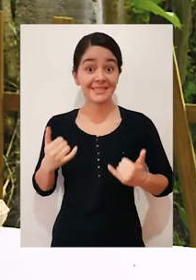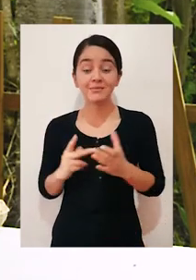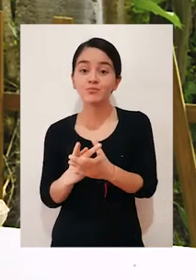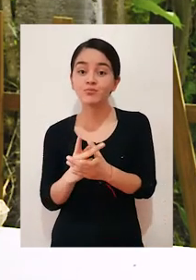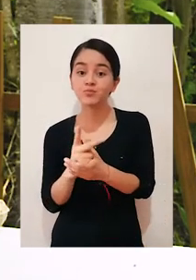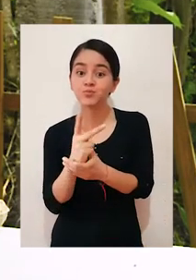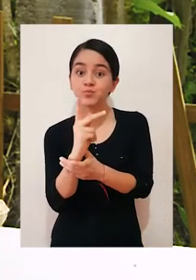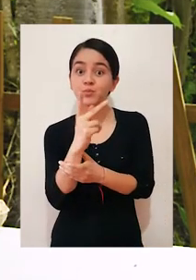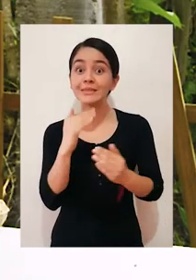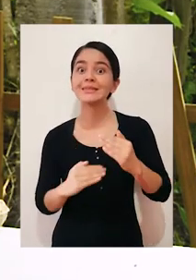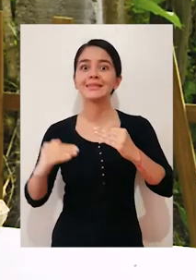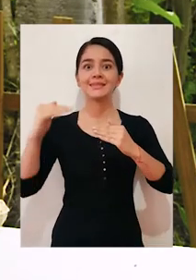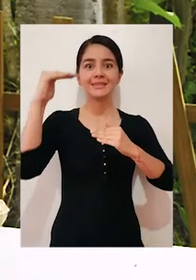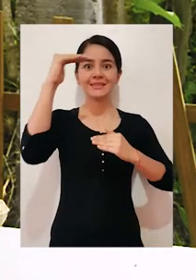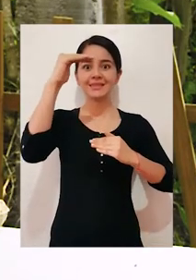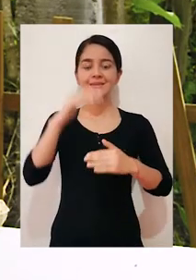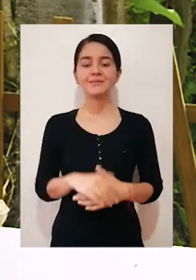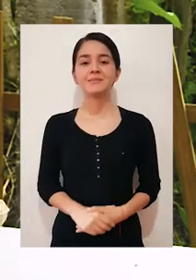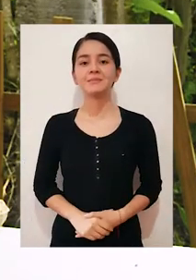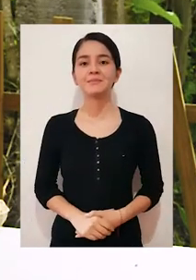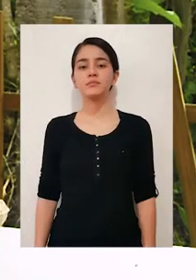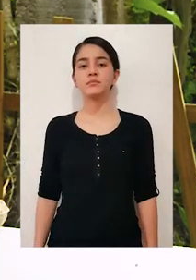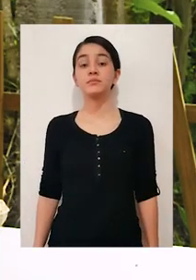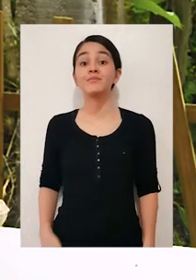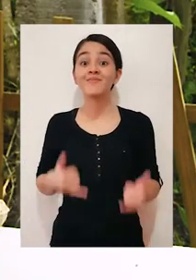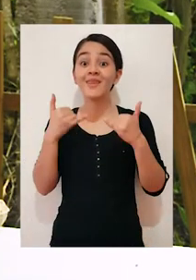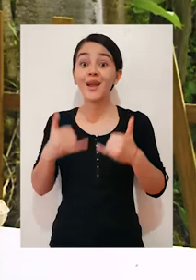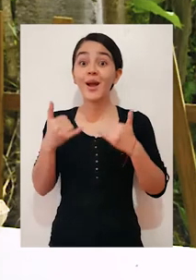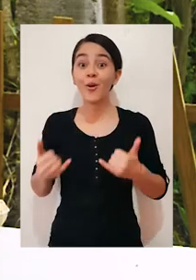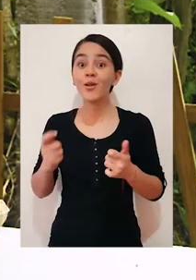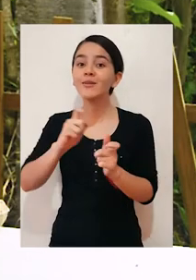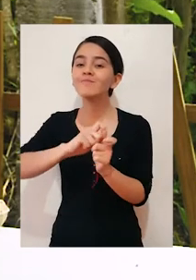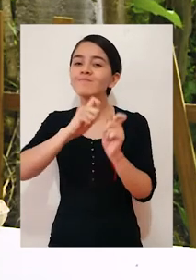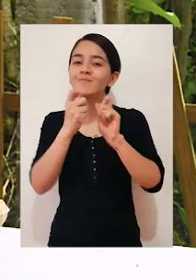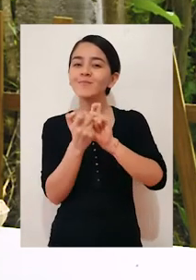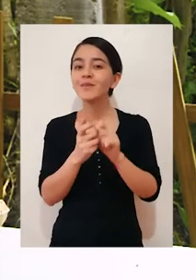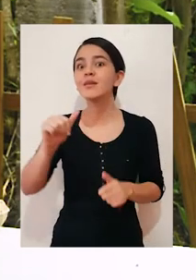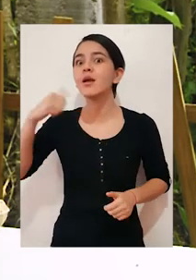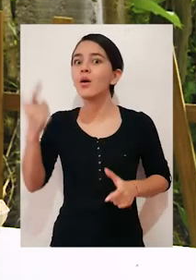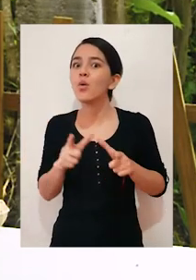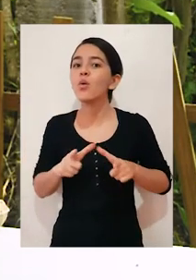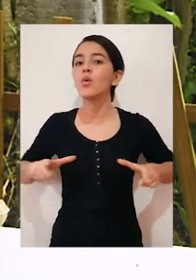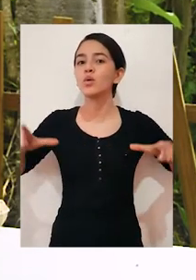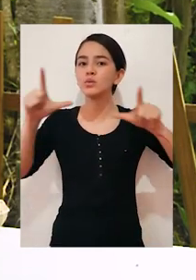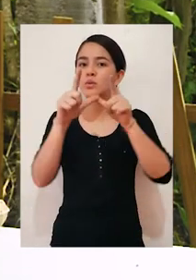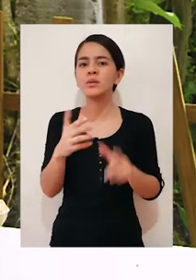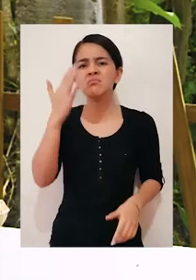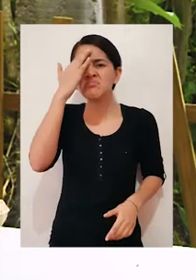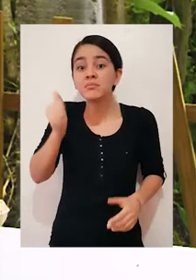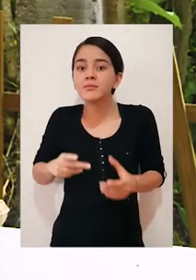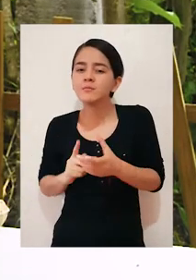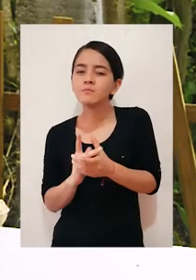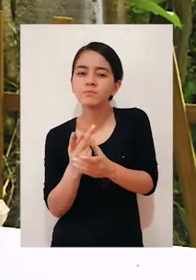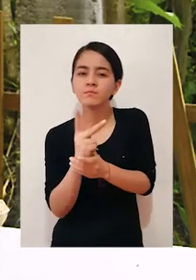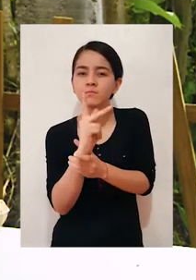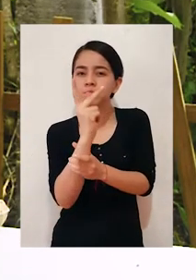planta está bastante grande. ¿Ven? Este es el momento de que la planta ya puede ser trasplantada a otro lugar para